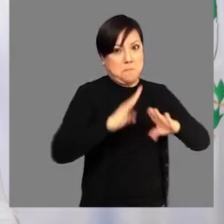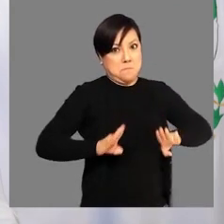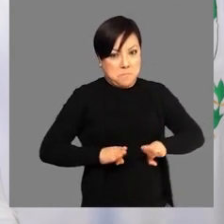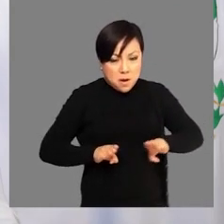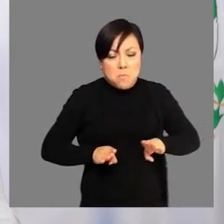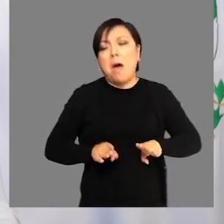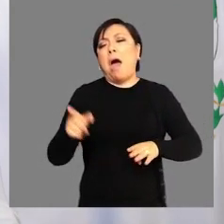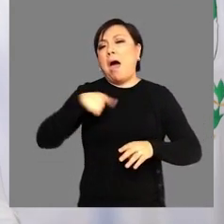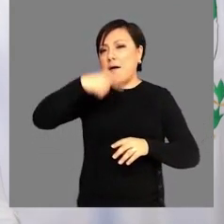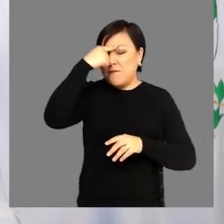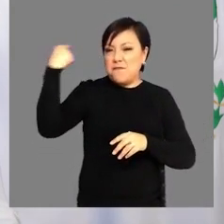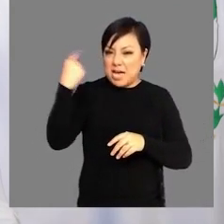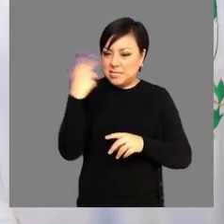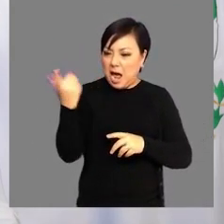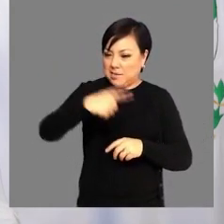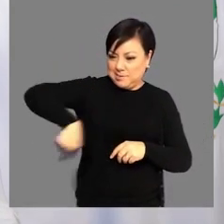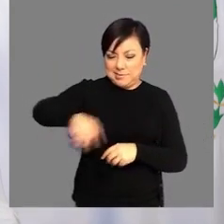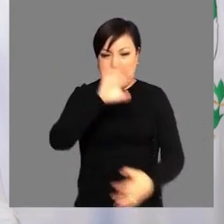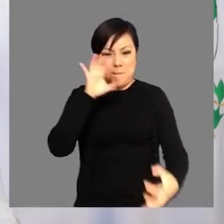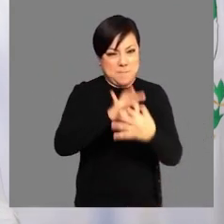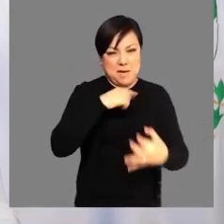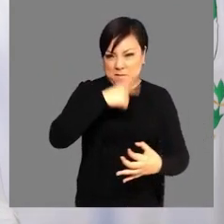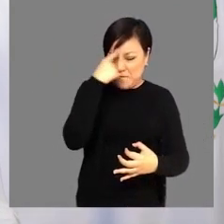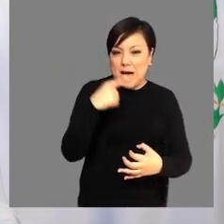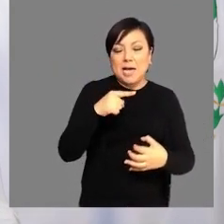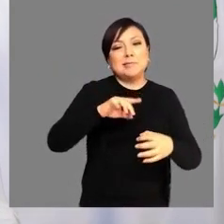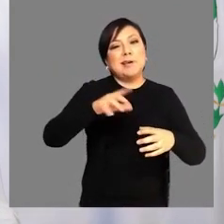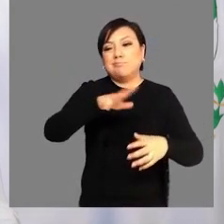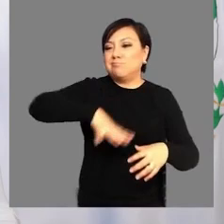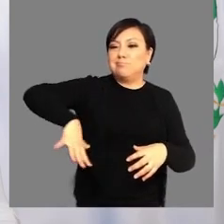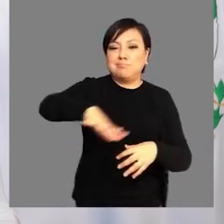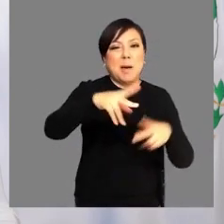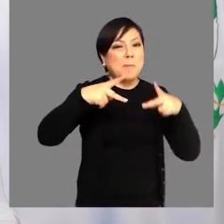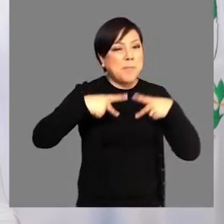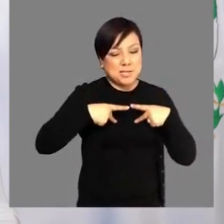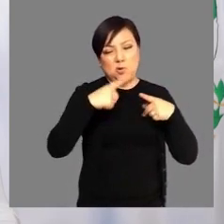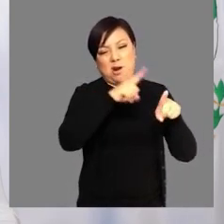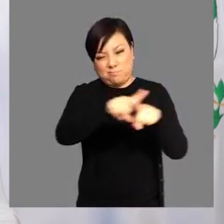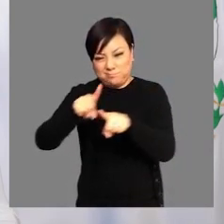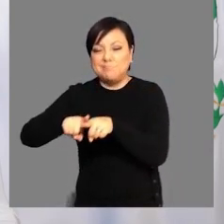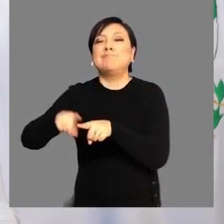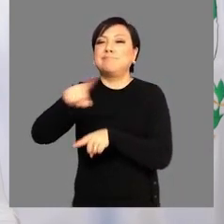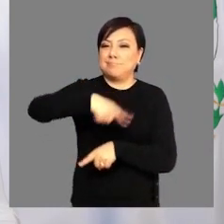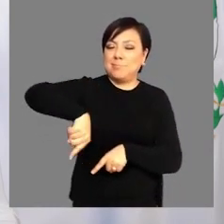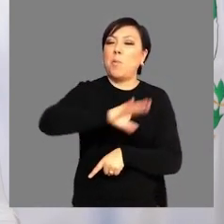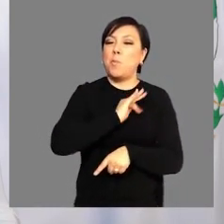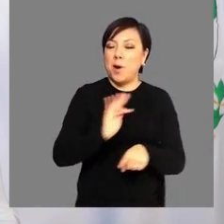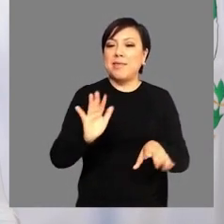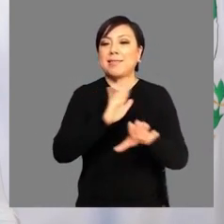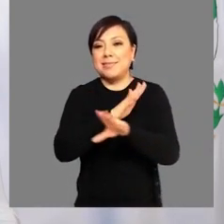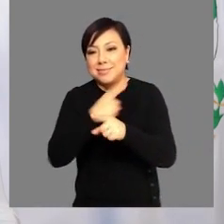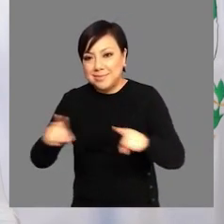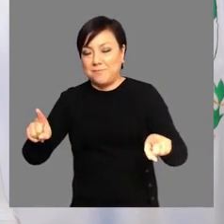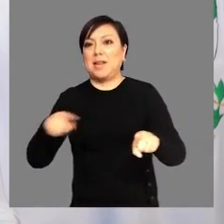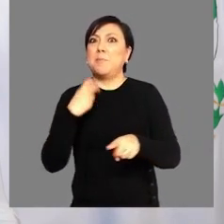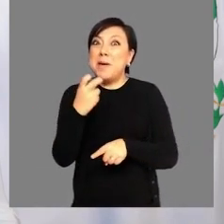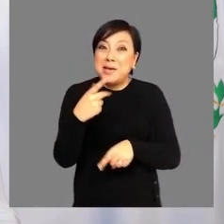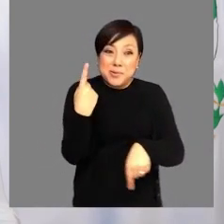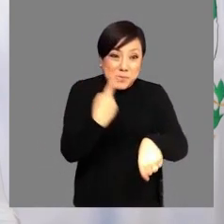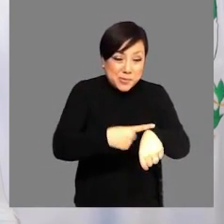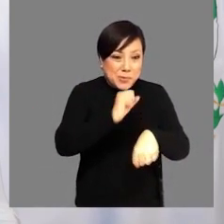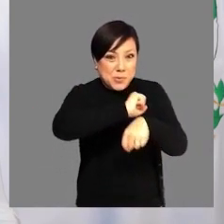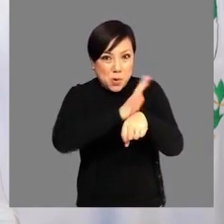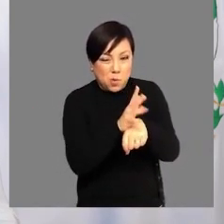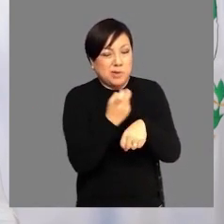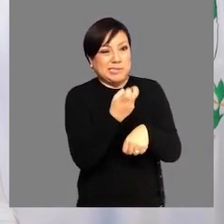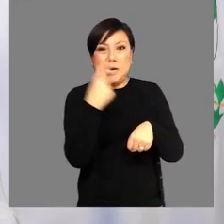el mundo ya habría adaptado su movilidad al margen de esos grupos y los escenarios serían diferentes. La realidad es que no existe y, por el contrario,